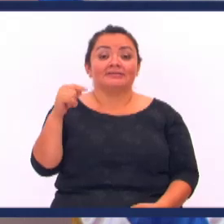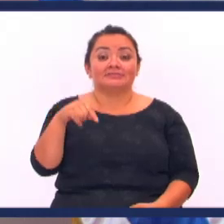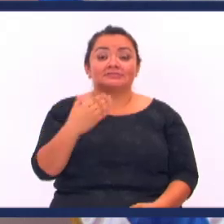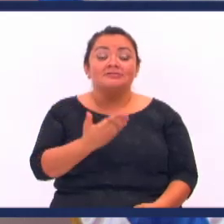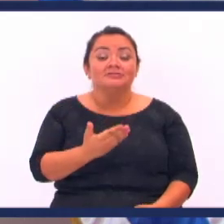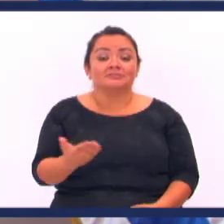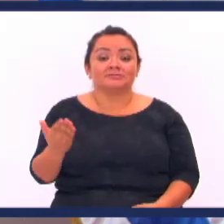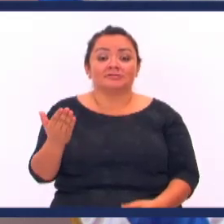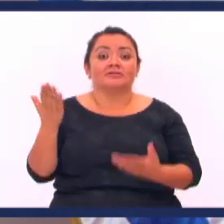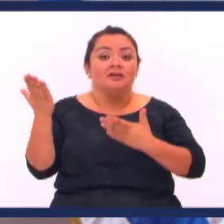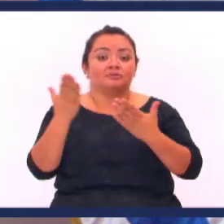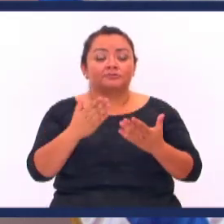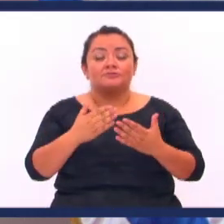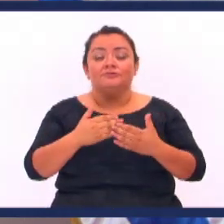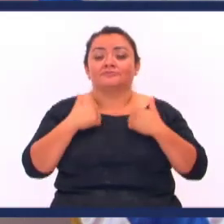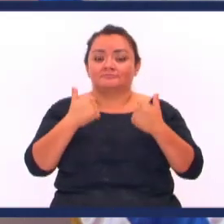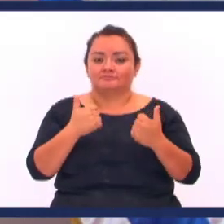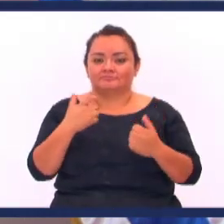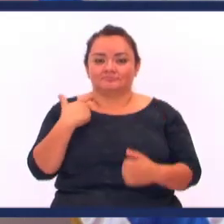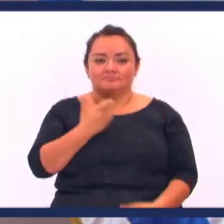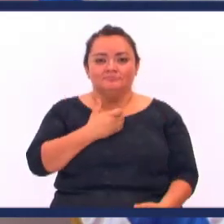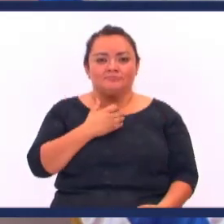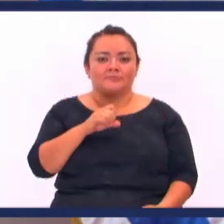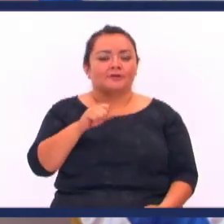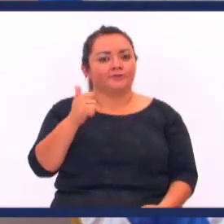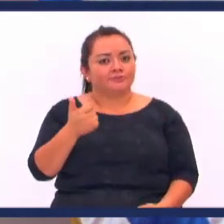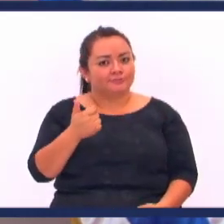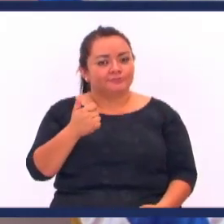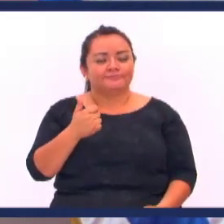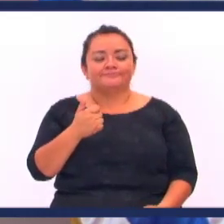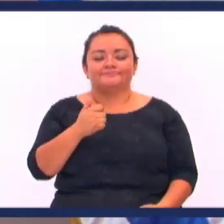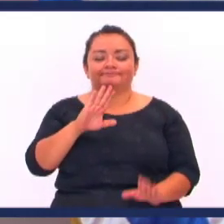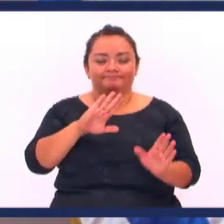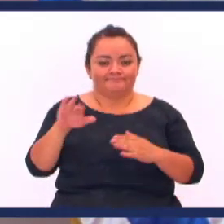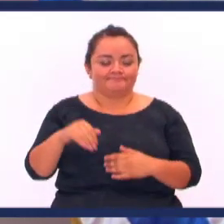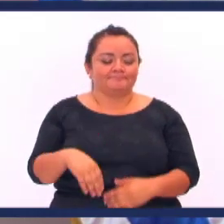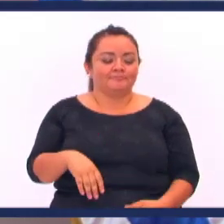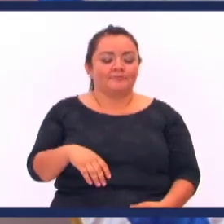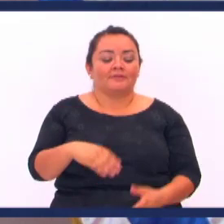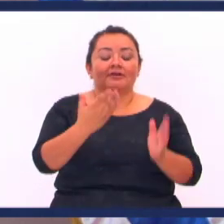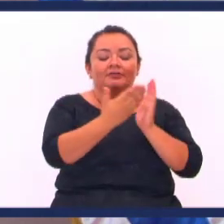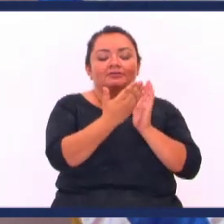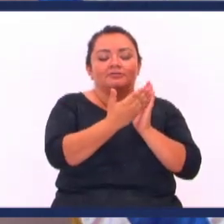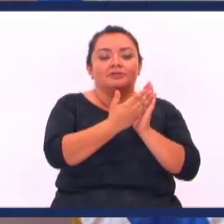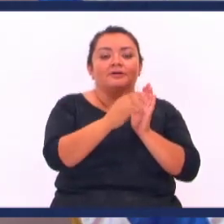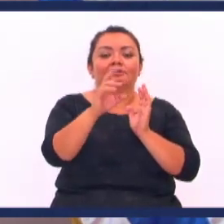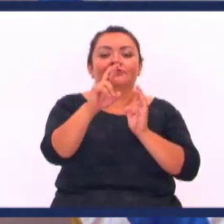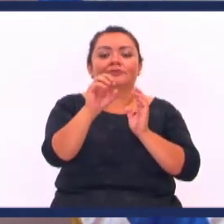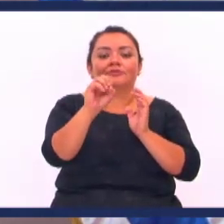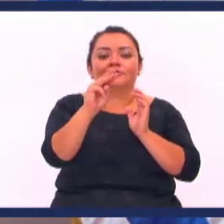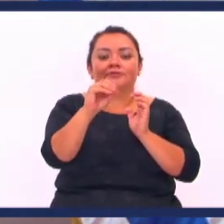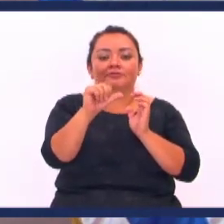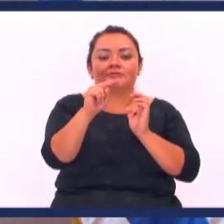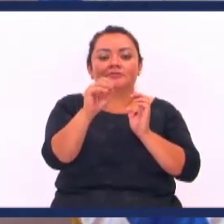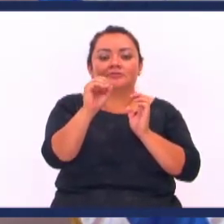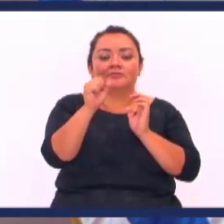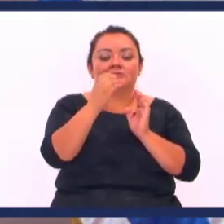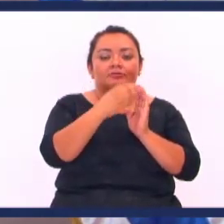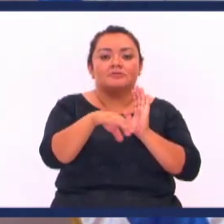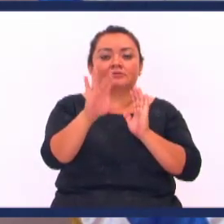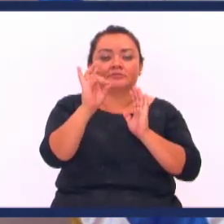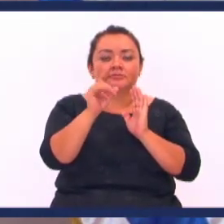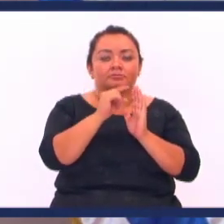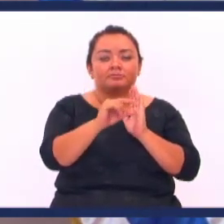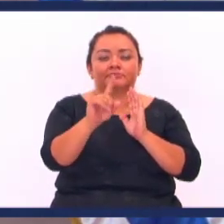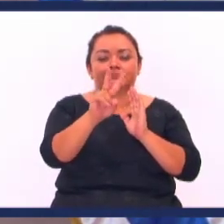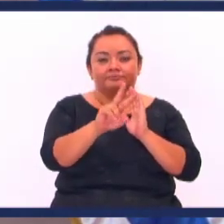estas cosas Ayuden a mi bien Vamos a otro texto Romanos 8.29 Un versículo más Romanos 8.29 Que dice